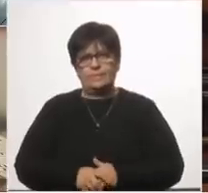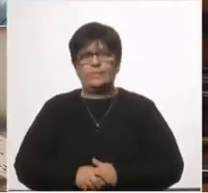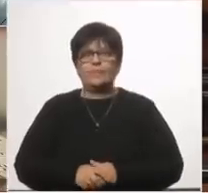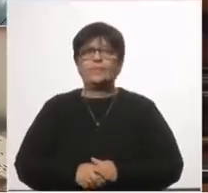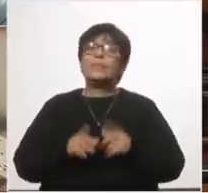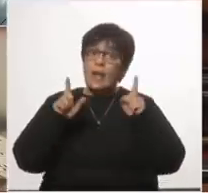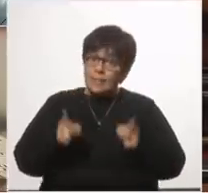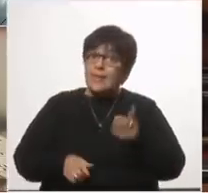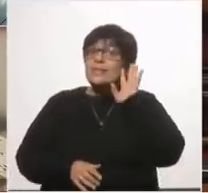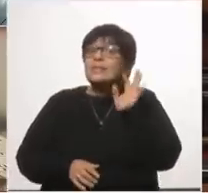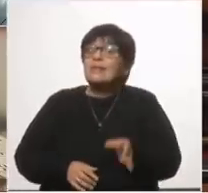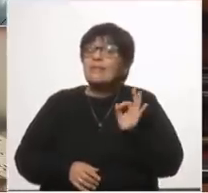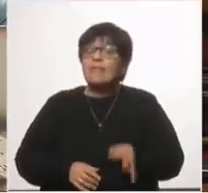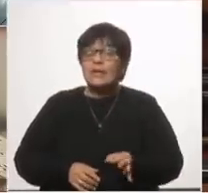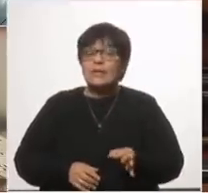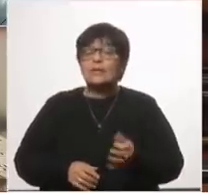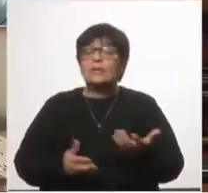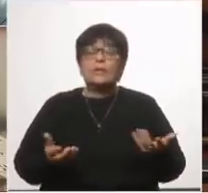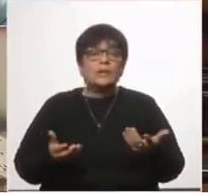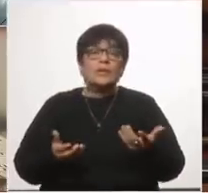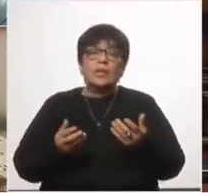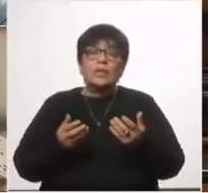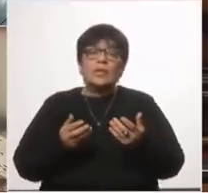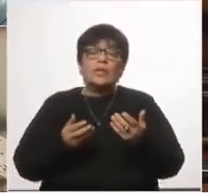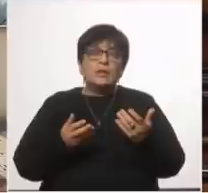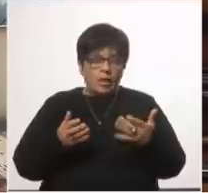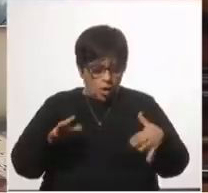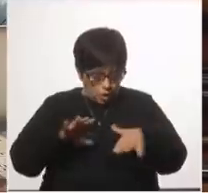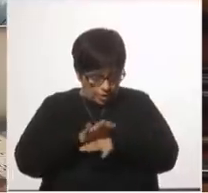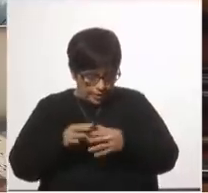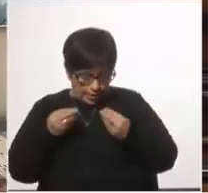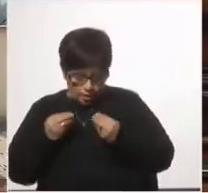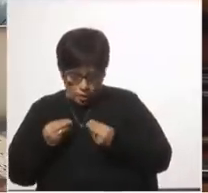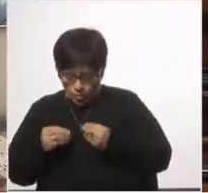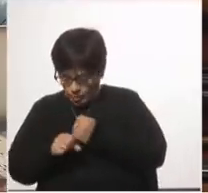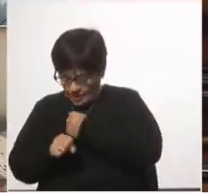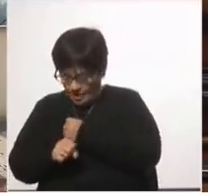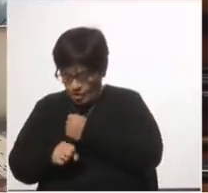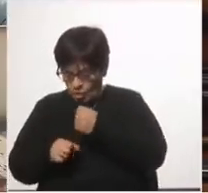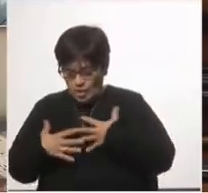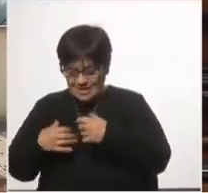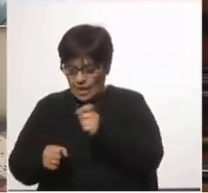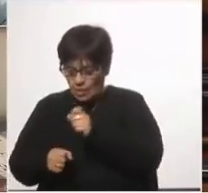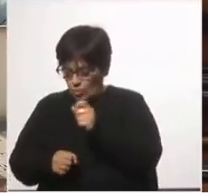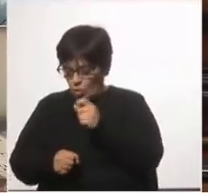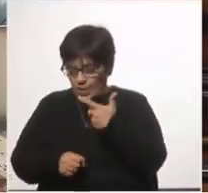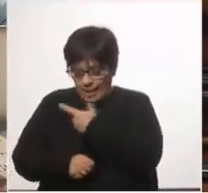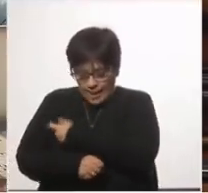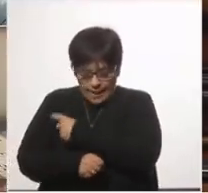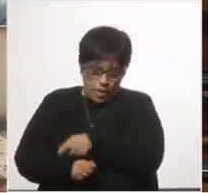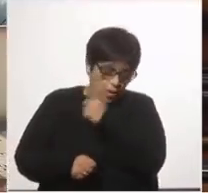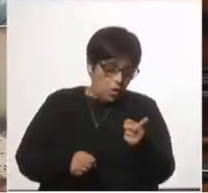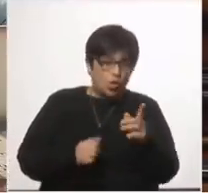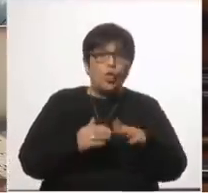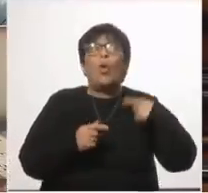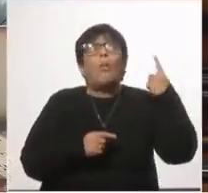y queremos saber cómo se compatibiliza el trabajo de la comisión asesora de vacunas del MSP con un consultor externo que tomó